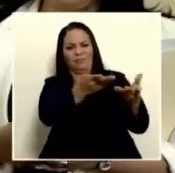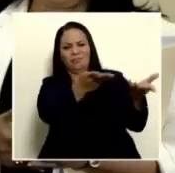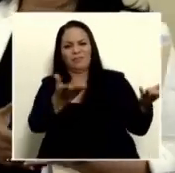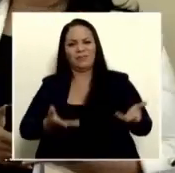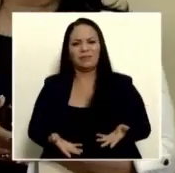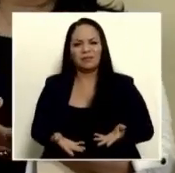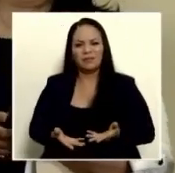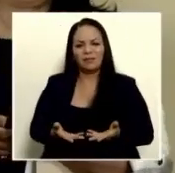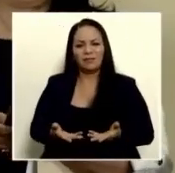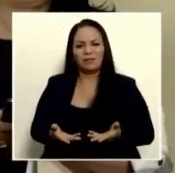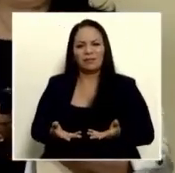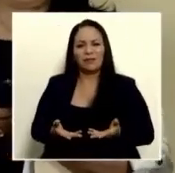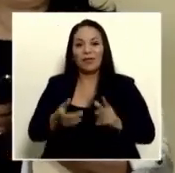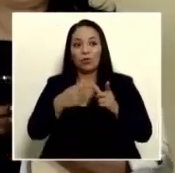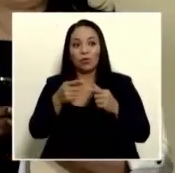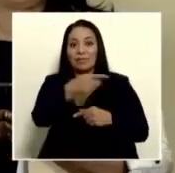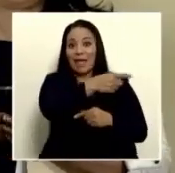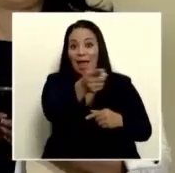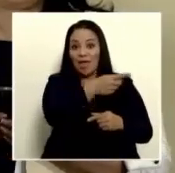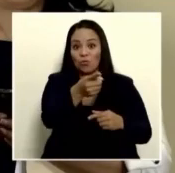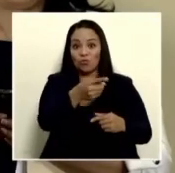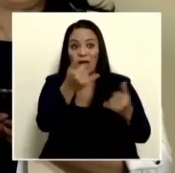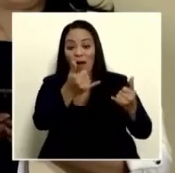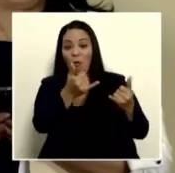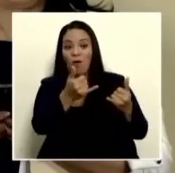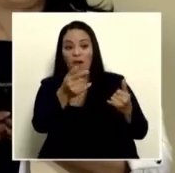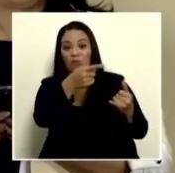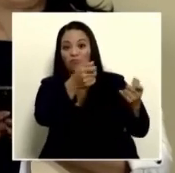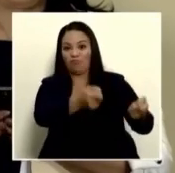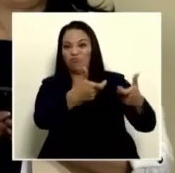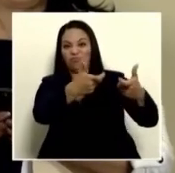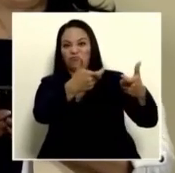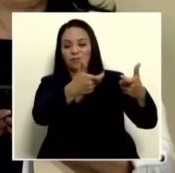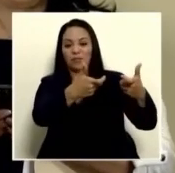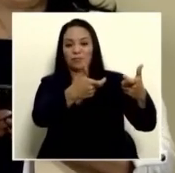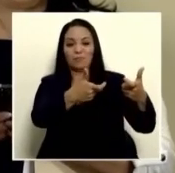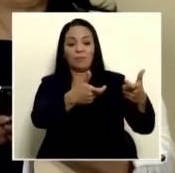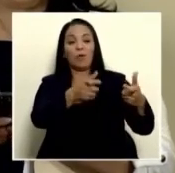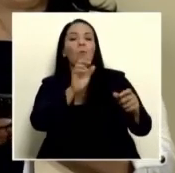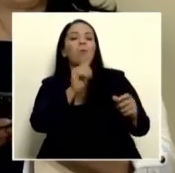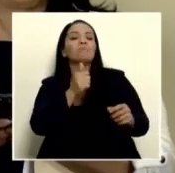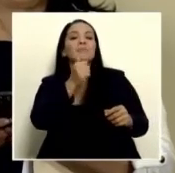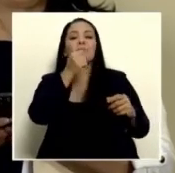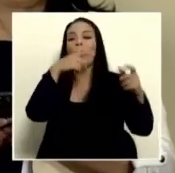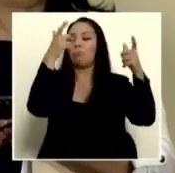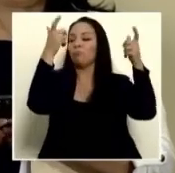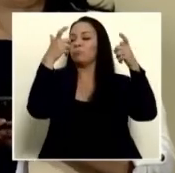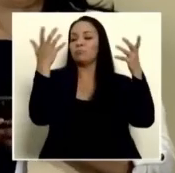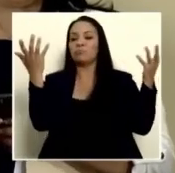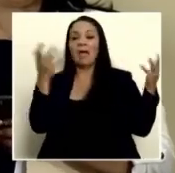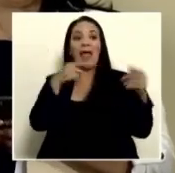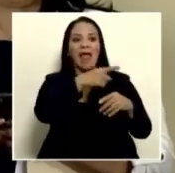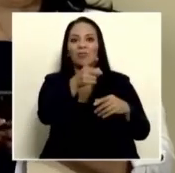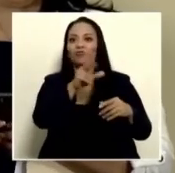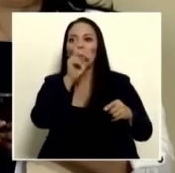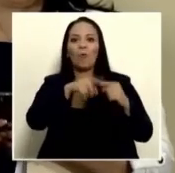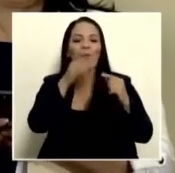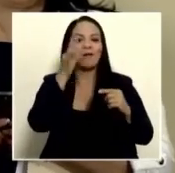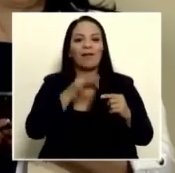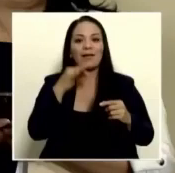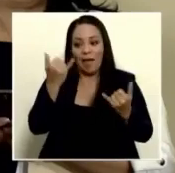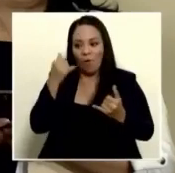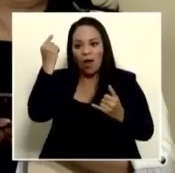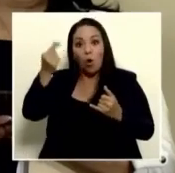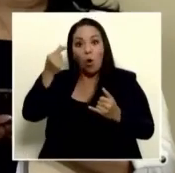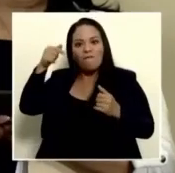No pueden creer estos señores feudales autocoronados que un gobierno del pueblo y